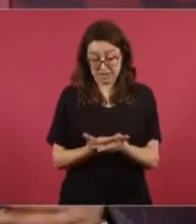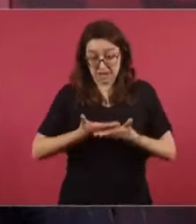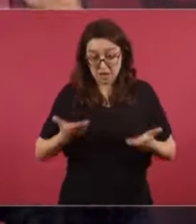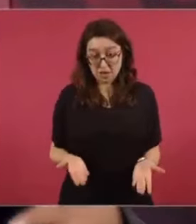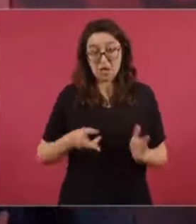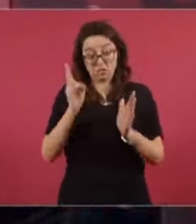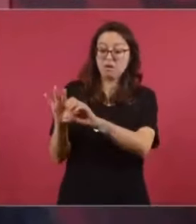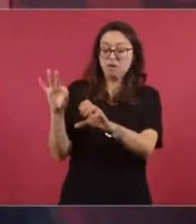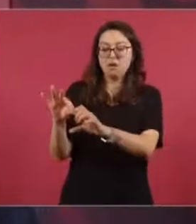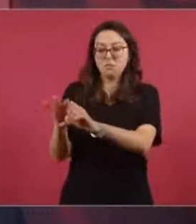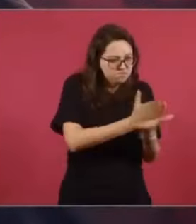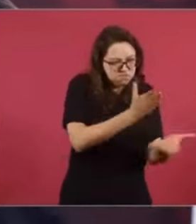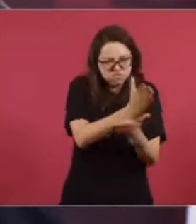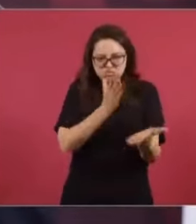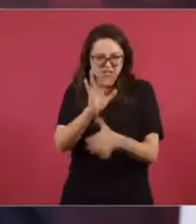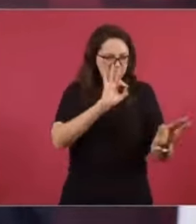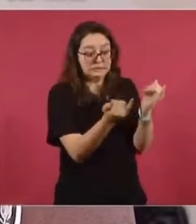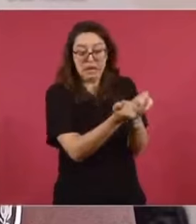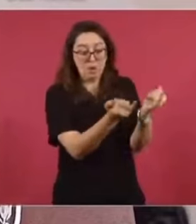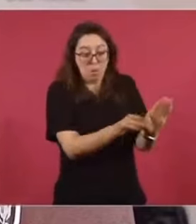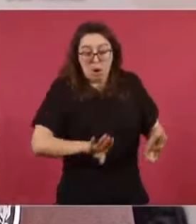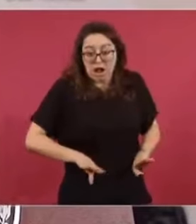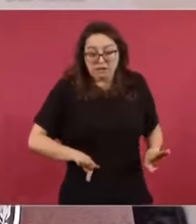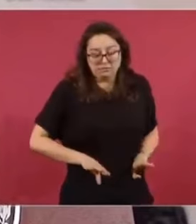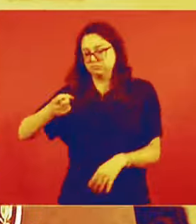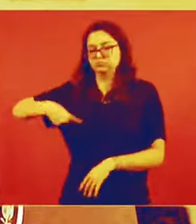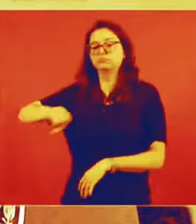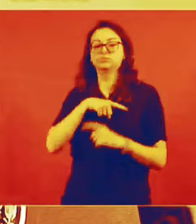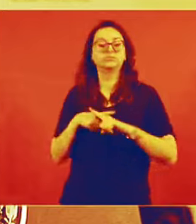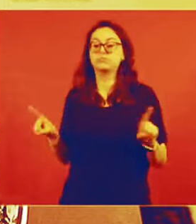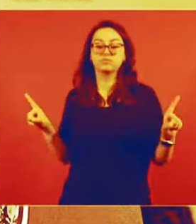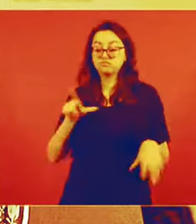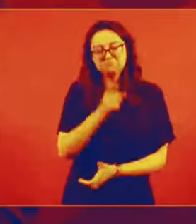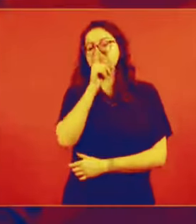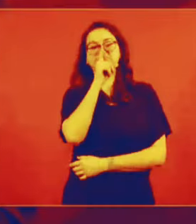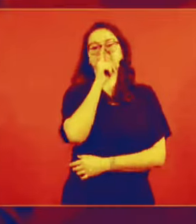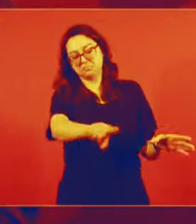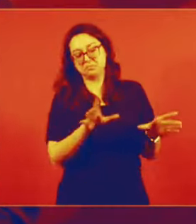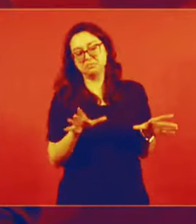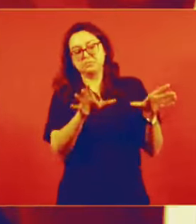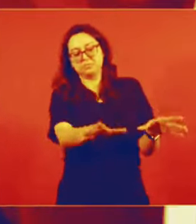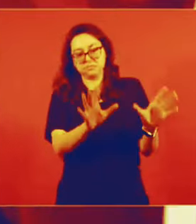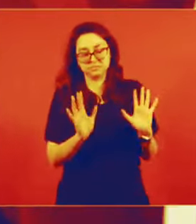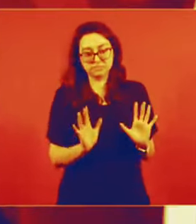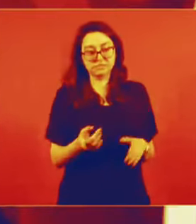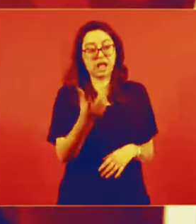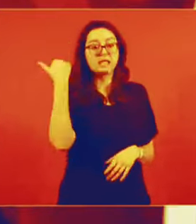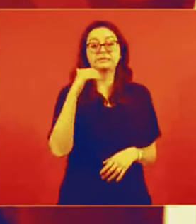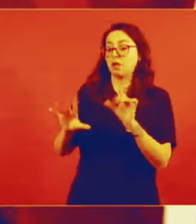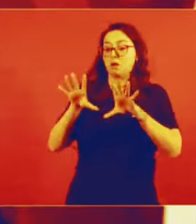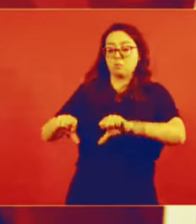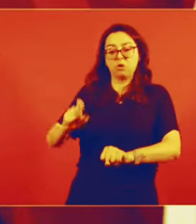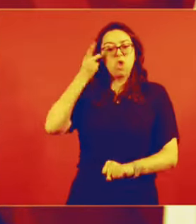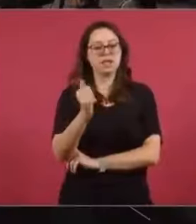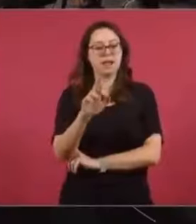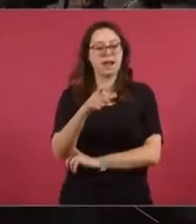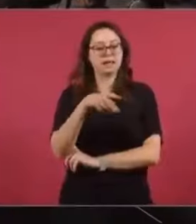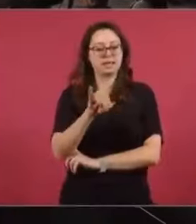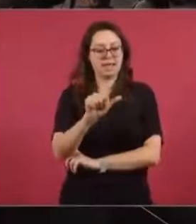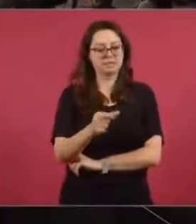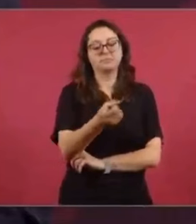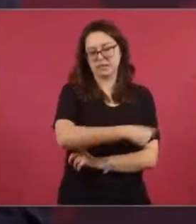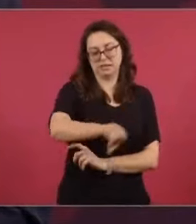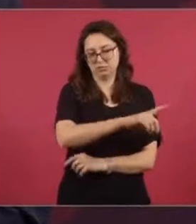también están haciendo sus tracaladas, pero ya es distinto. No es el Estado, son los que se sentían dueños de México. Es la oligarquía.